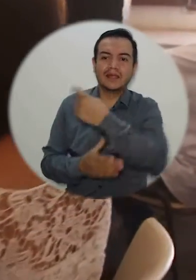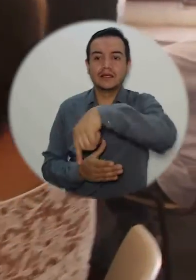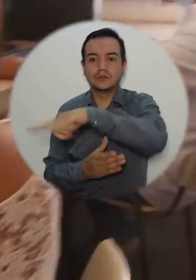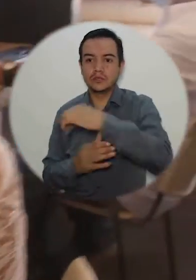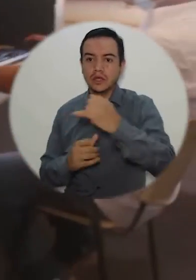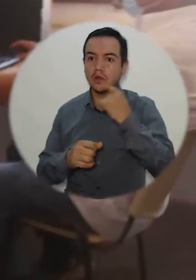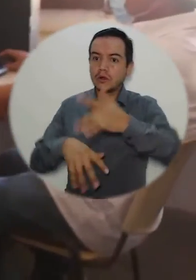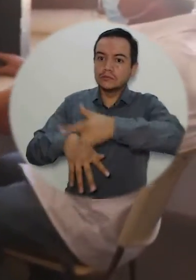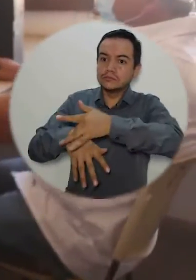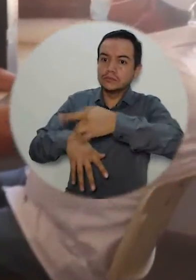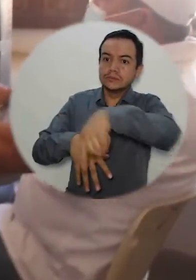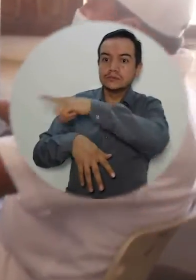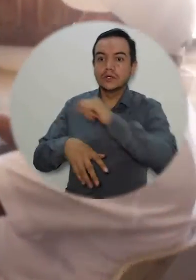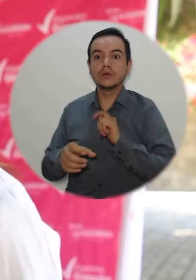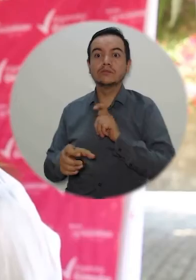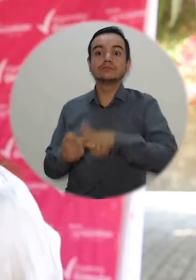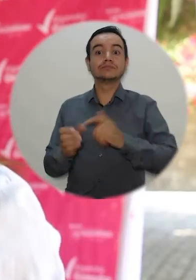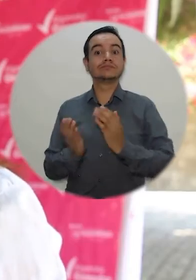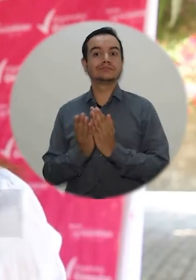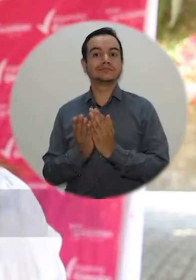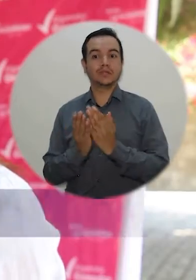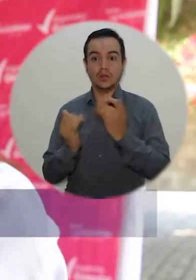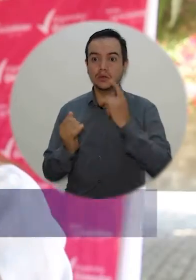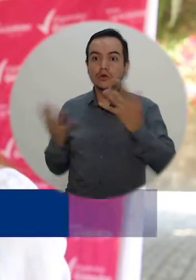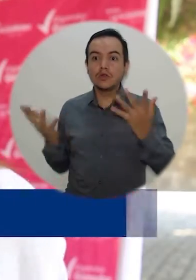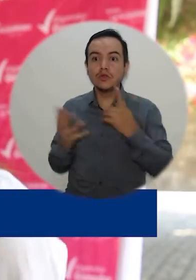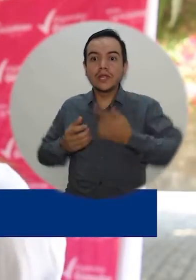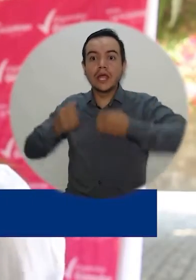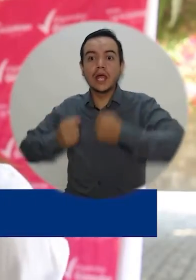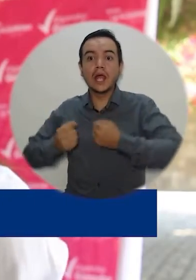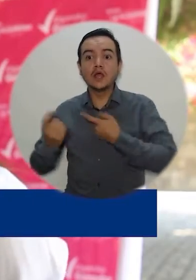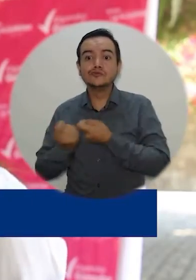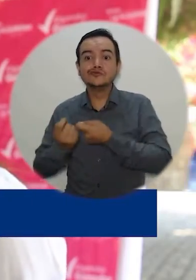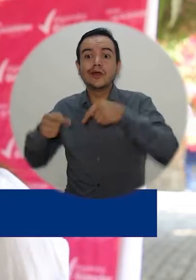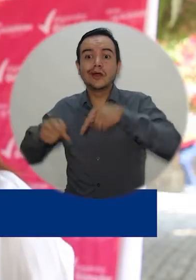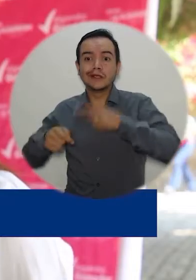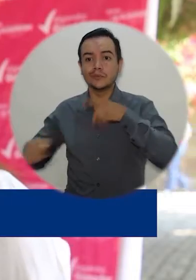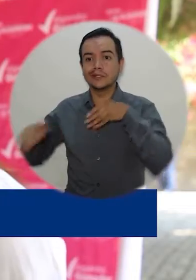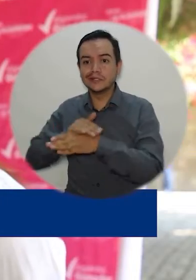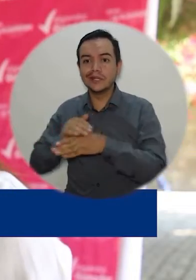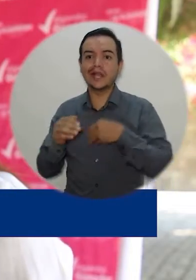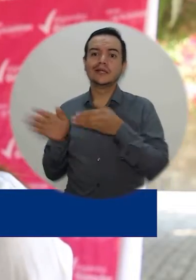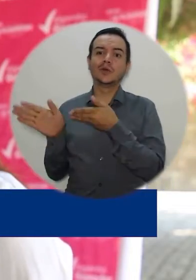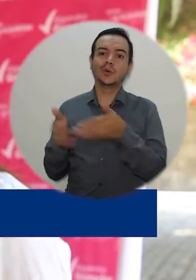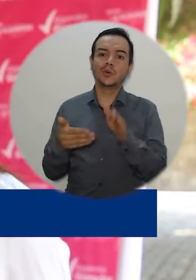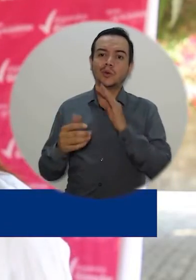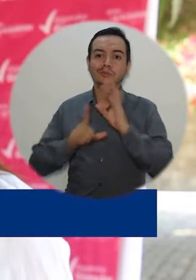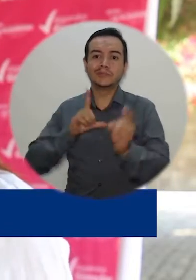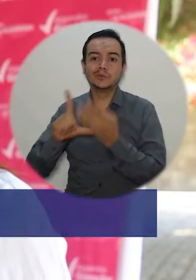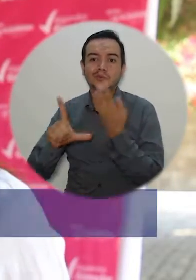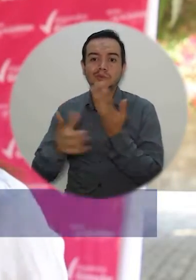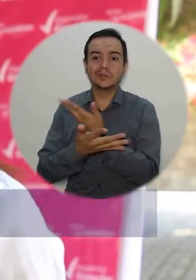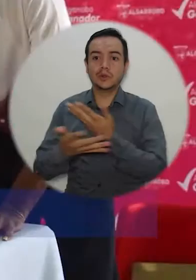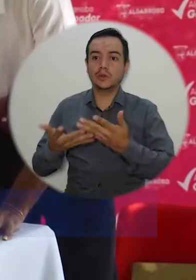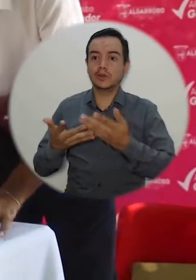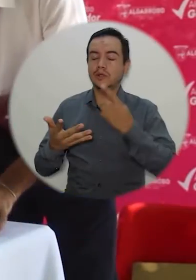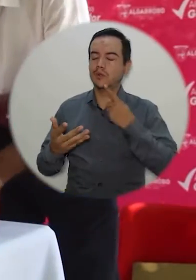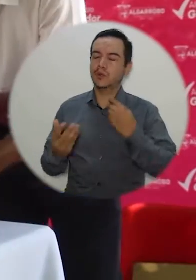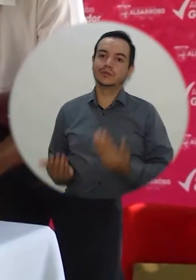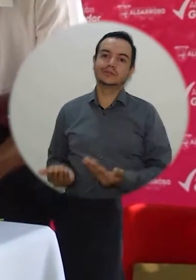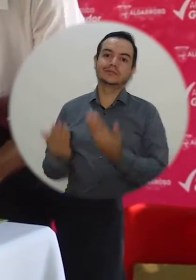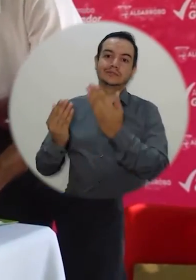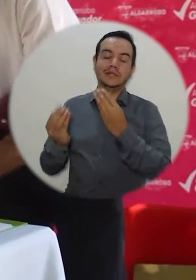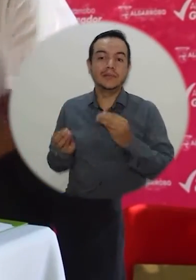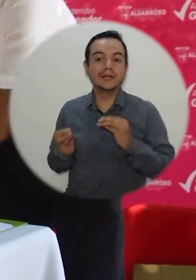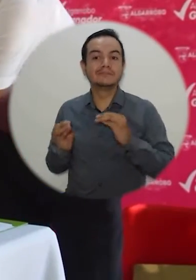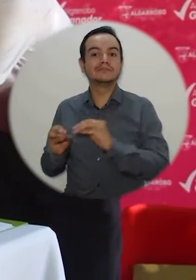todo ese tipo de cosas lo llevan a que no estudien. Pero ya teniendo una sede aquí donde puedan estudiar, donde puedan prepararse y hacer cursos virtuales, traería